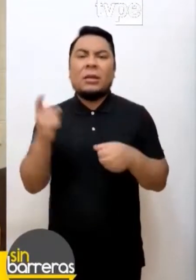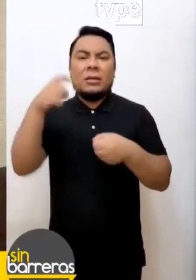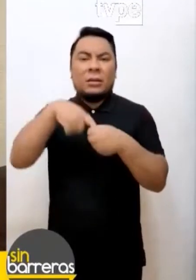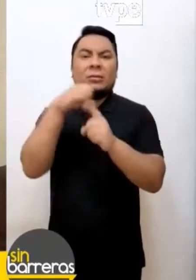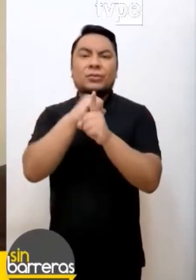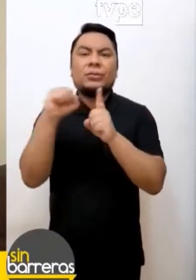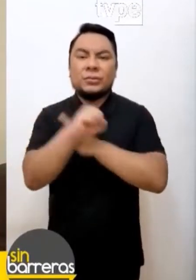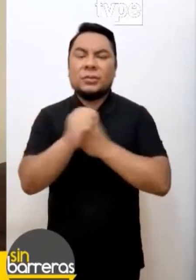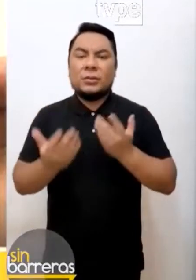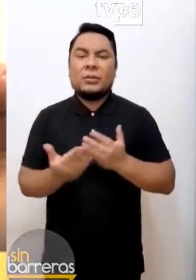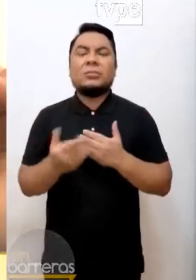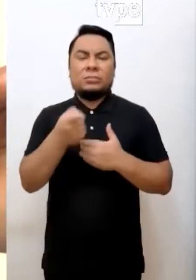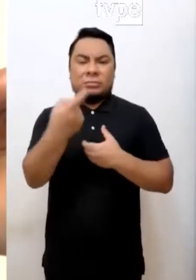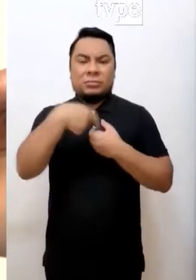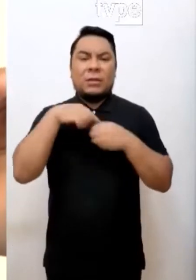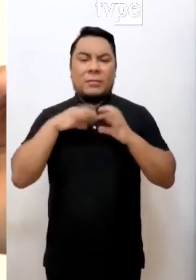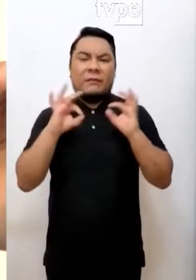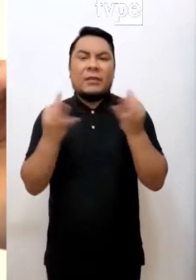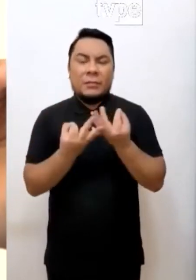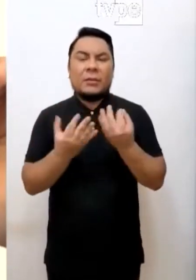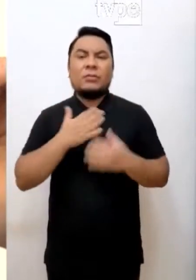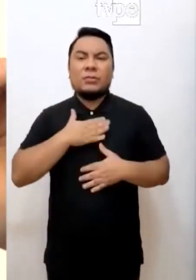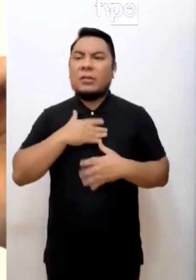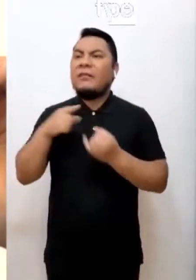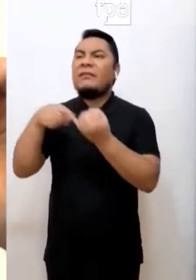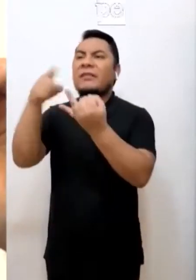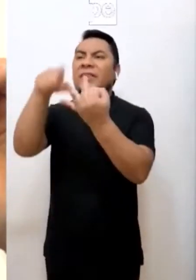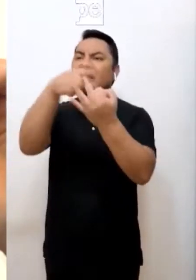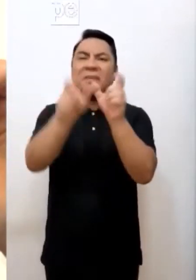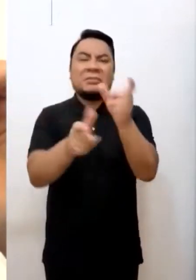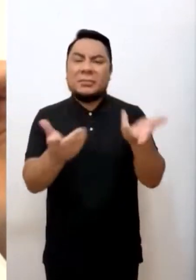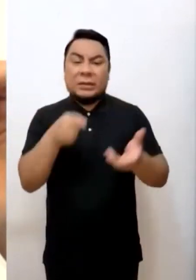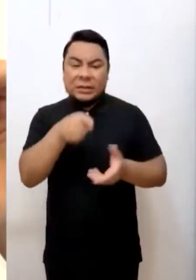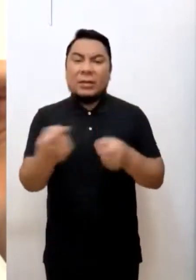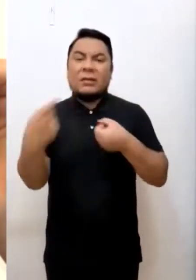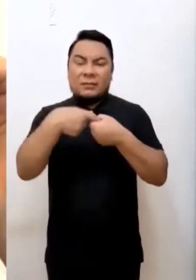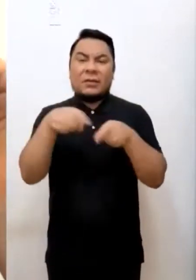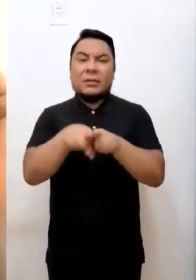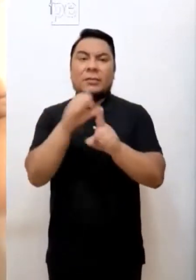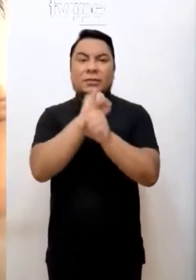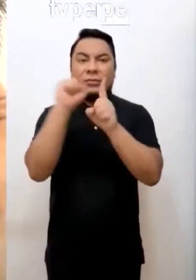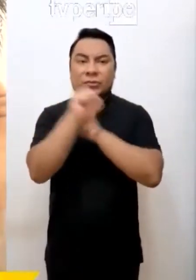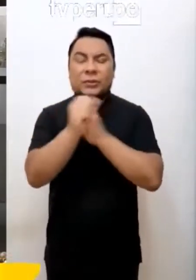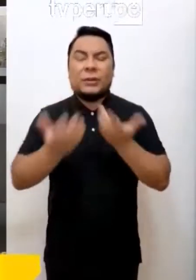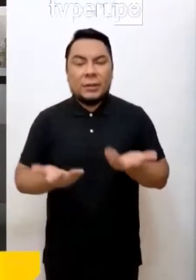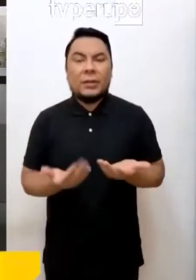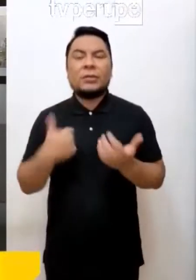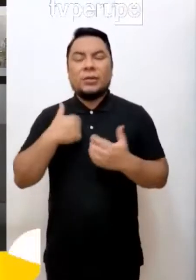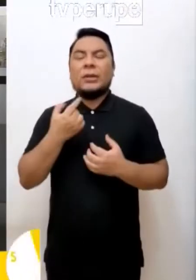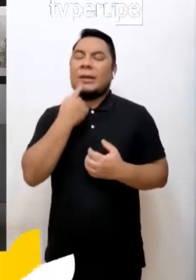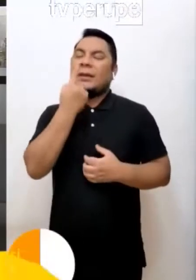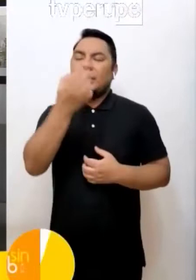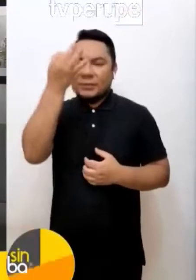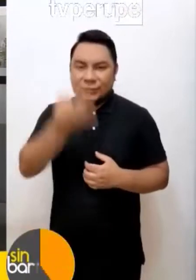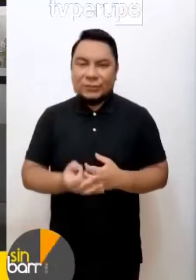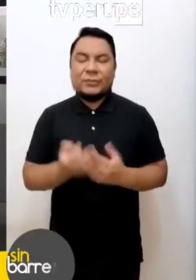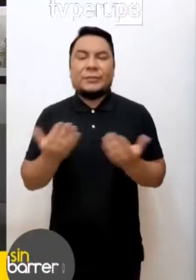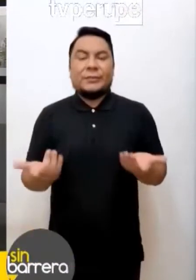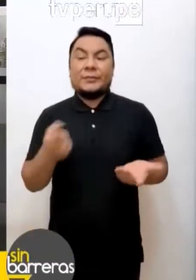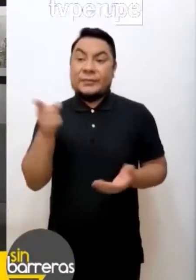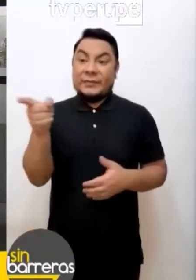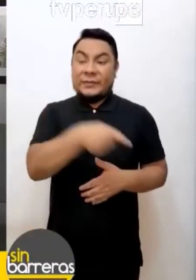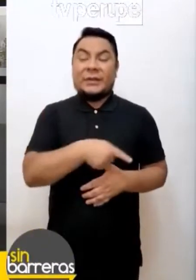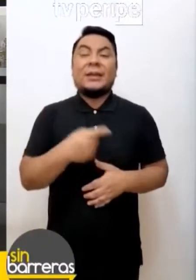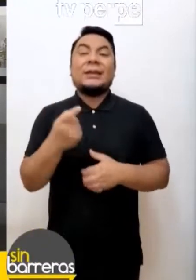Es parte de la sociedad. Es parte de nosotros. Nosotros somos diversos. Ellos forman parte de la sociedad. Y les aseguro que